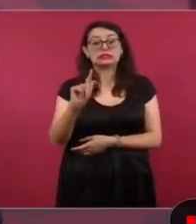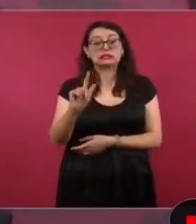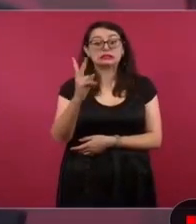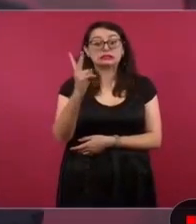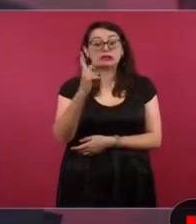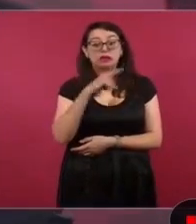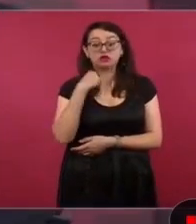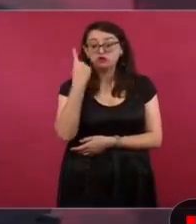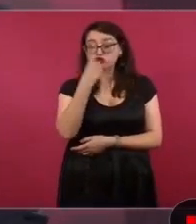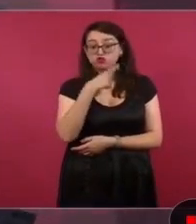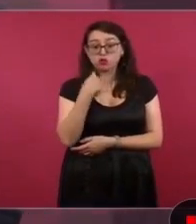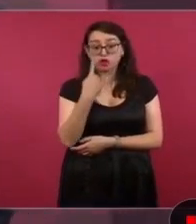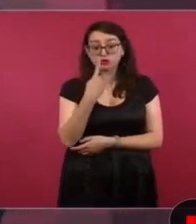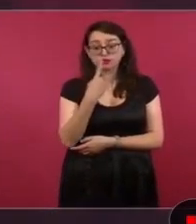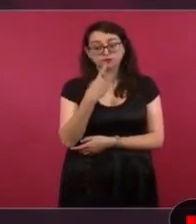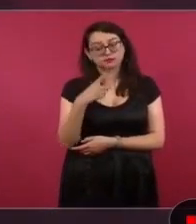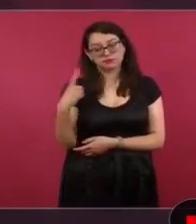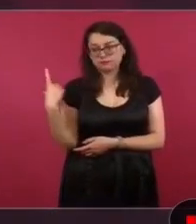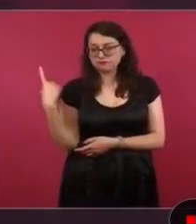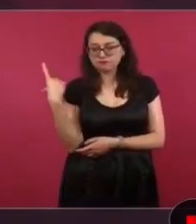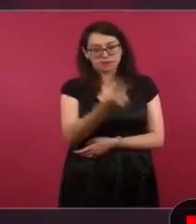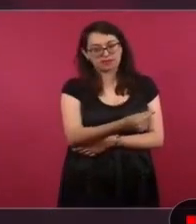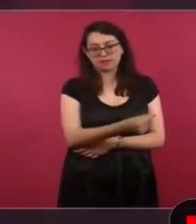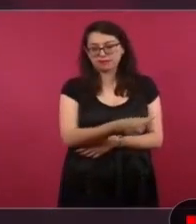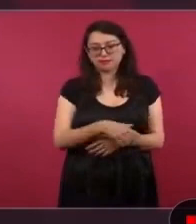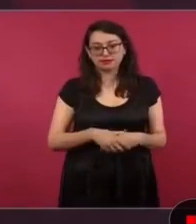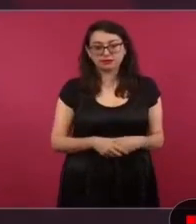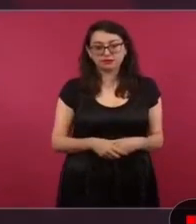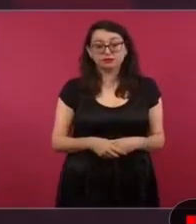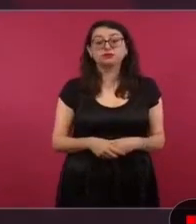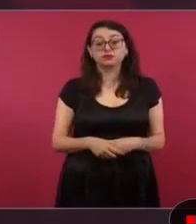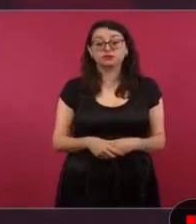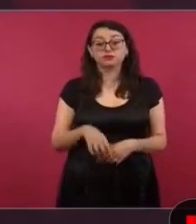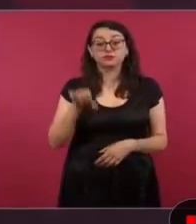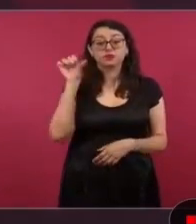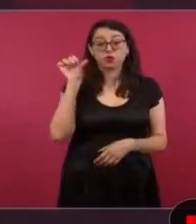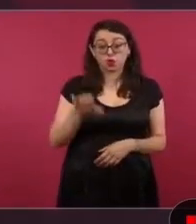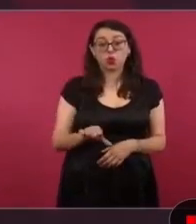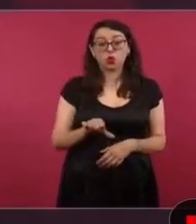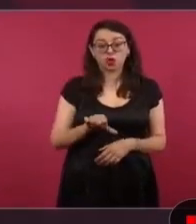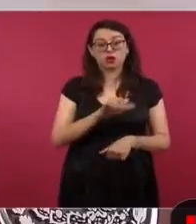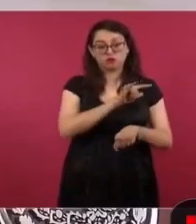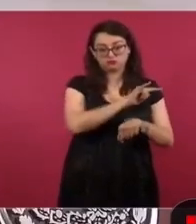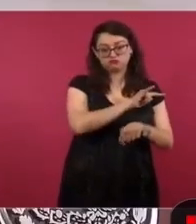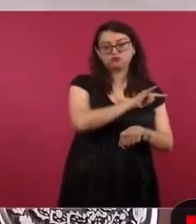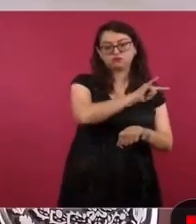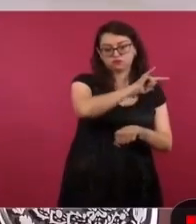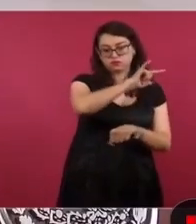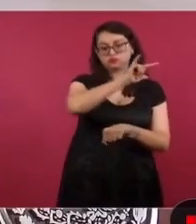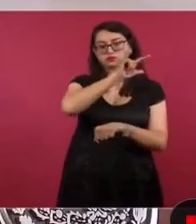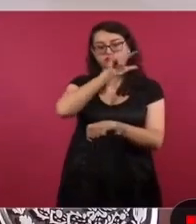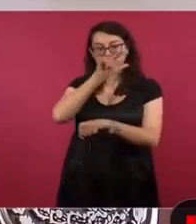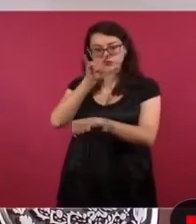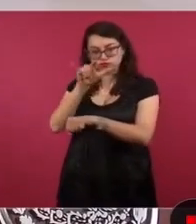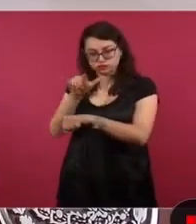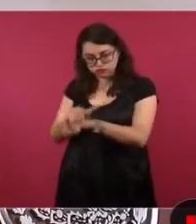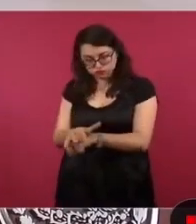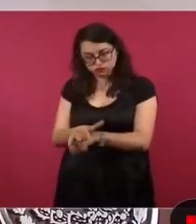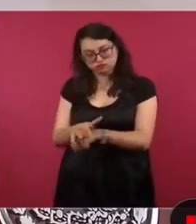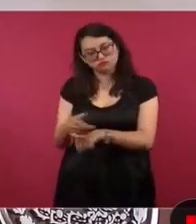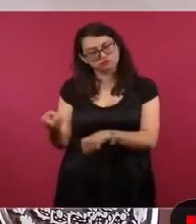Ecuador. Entonces, hoy va a salir un avión a